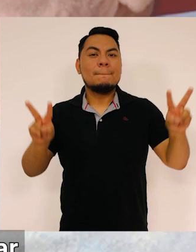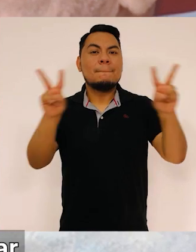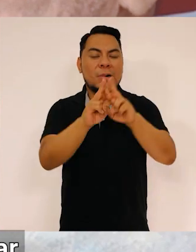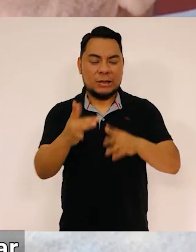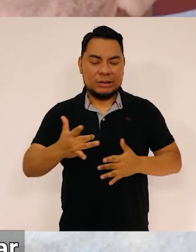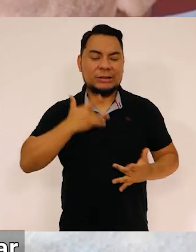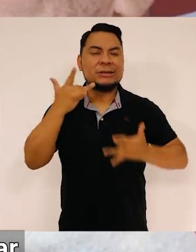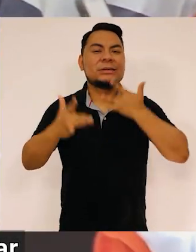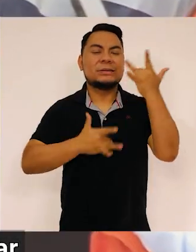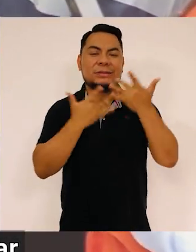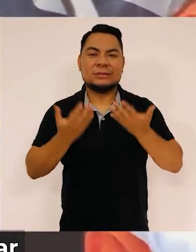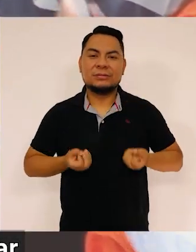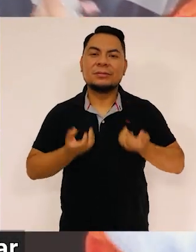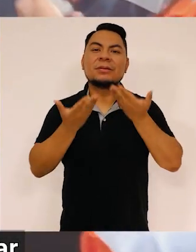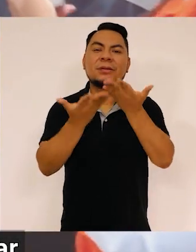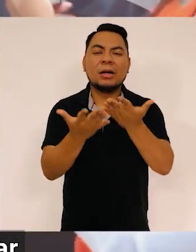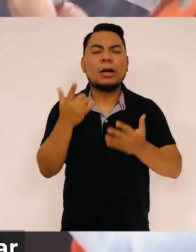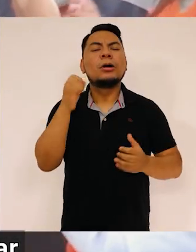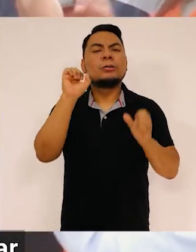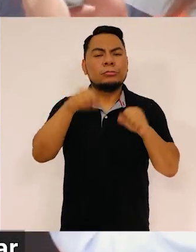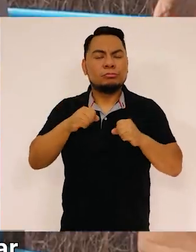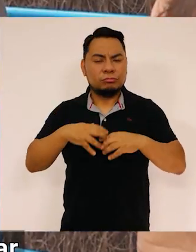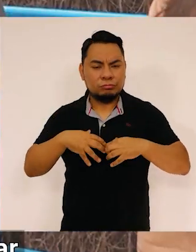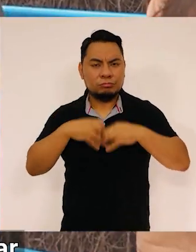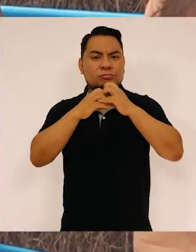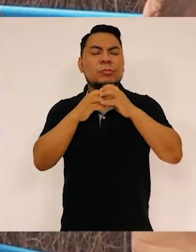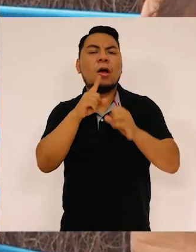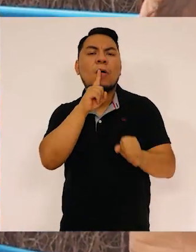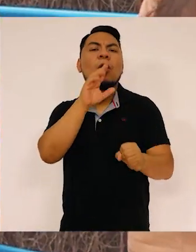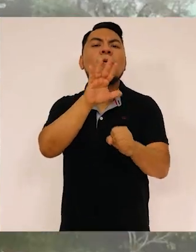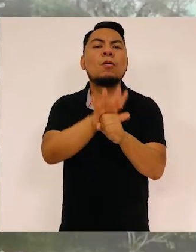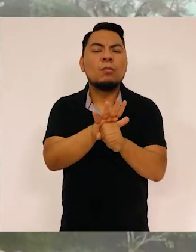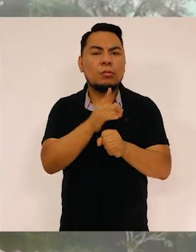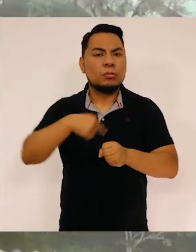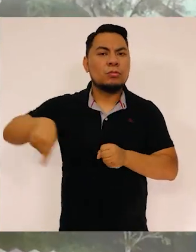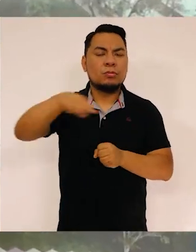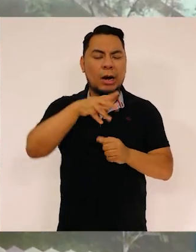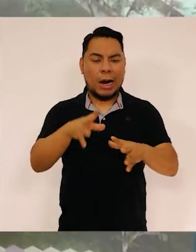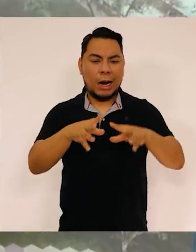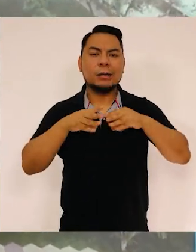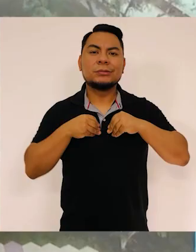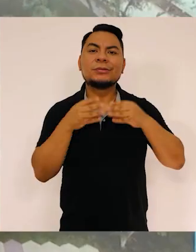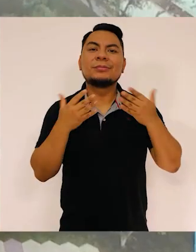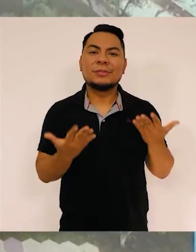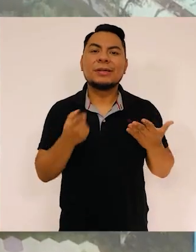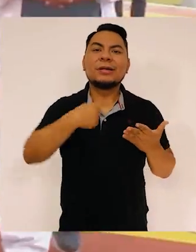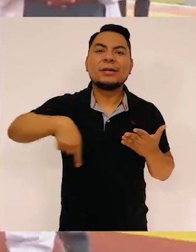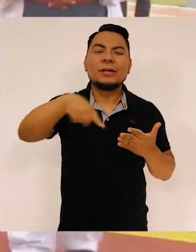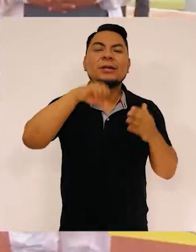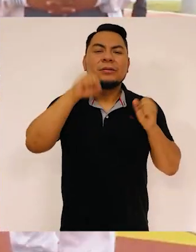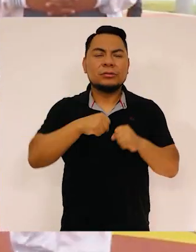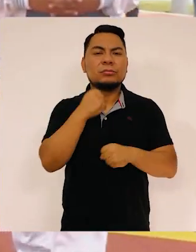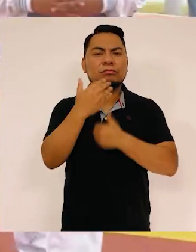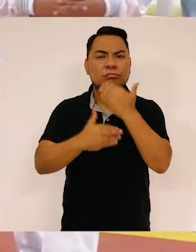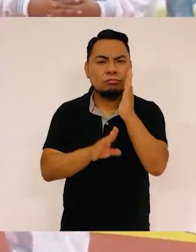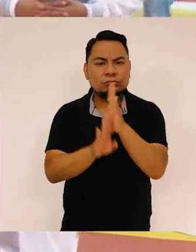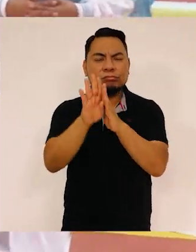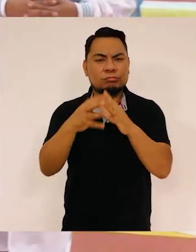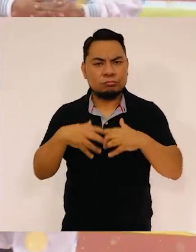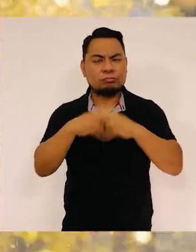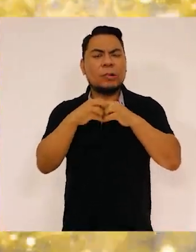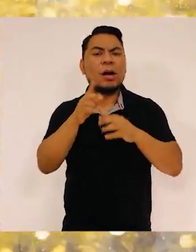valores y sentimientos que nos llevan a reafirmar los compromisos que nosotros hemos asumido y que tenemos que